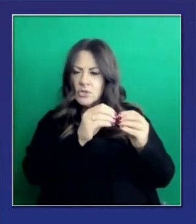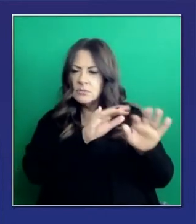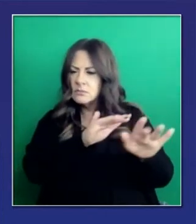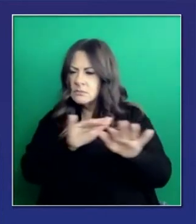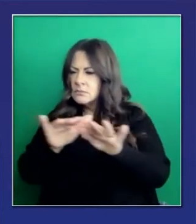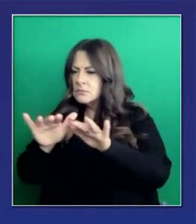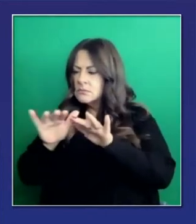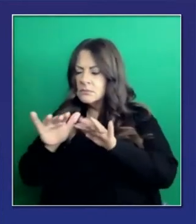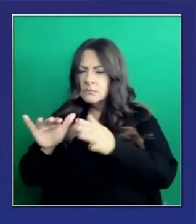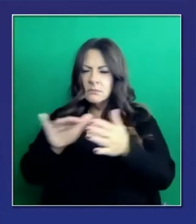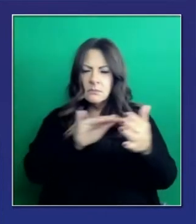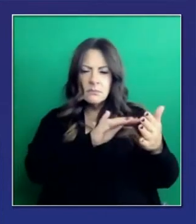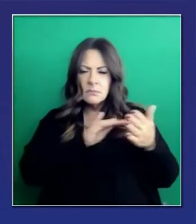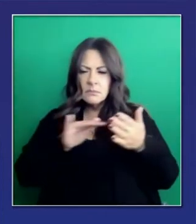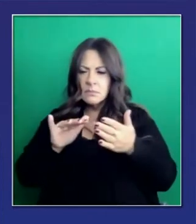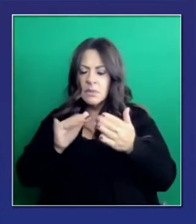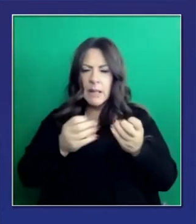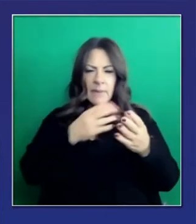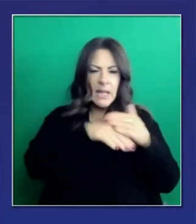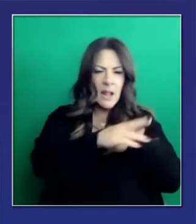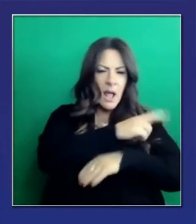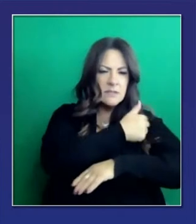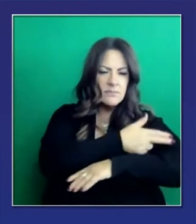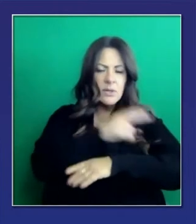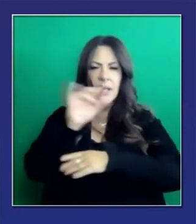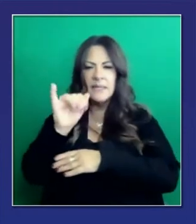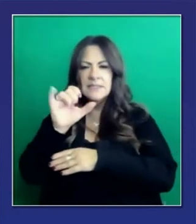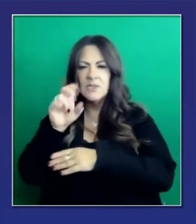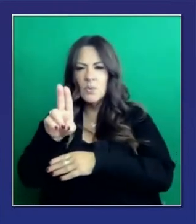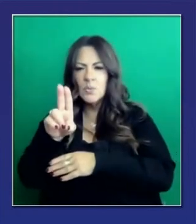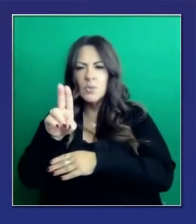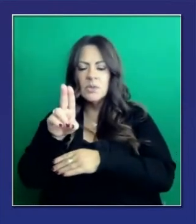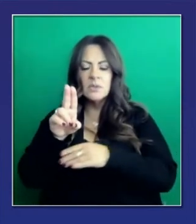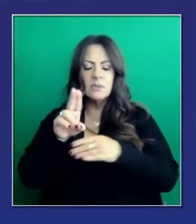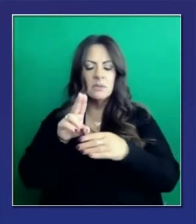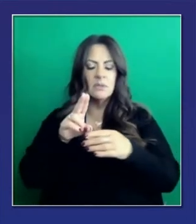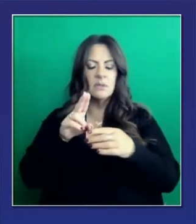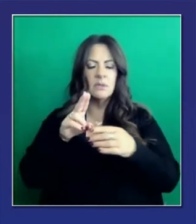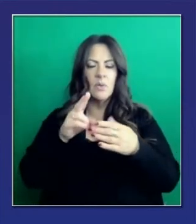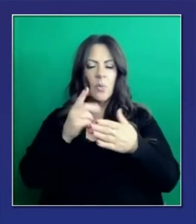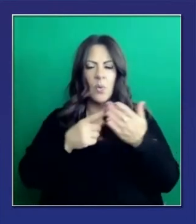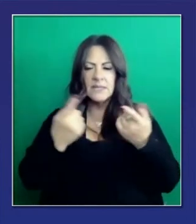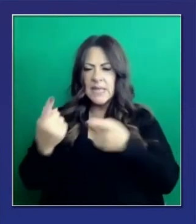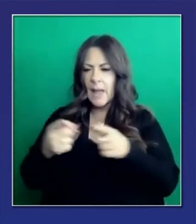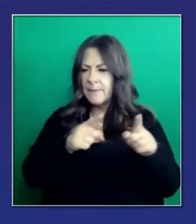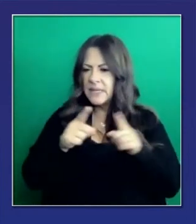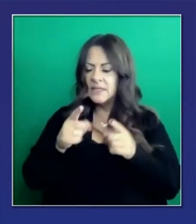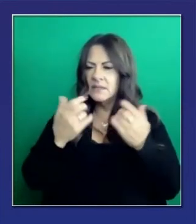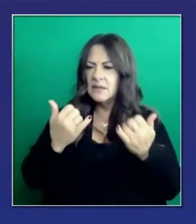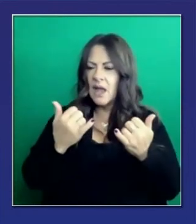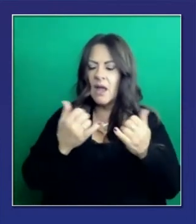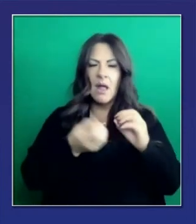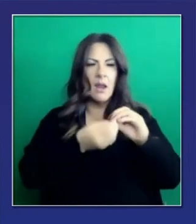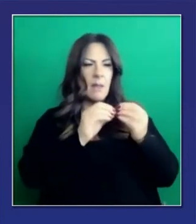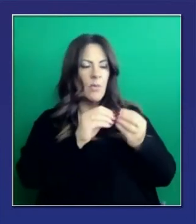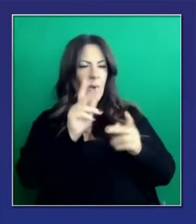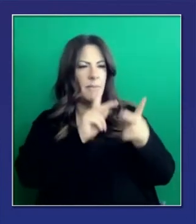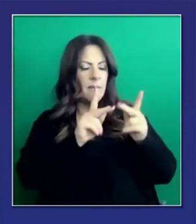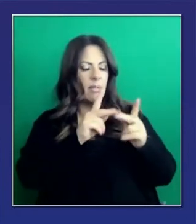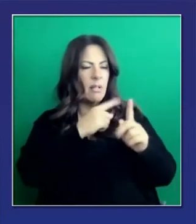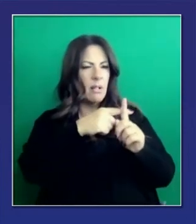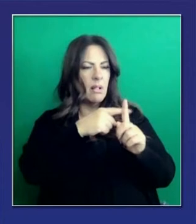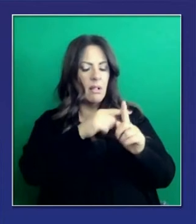las tasas de transmisión, cuidado intensivo, hospitalizaciones. Tenemos que ver dónde estamos en cuanto a las vacunas, qué tan